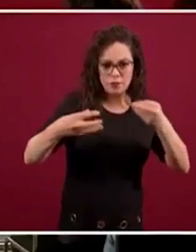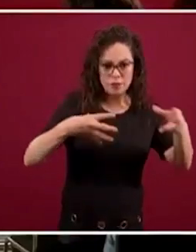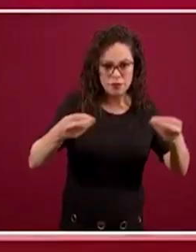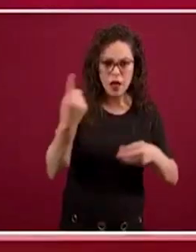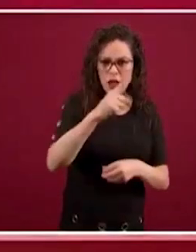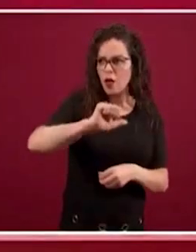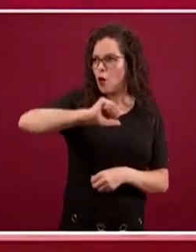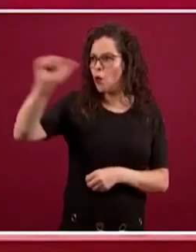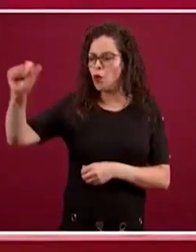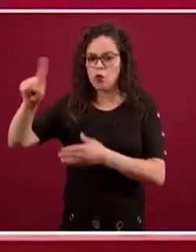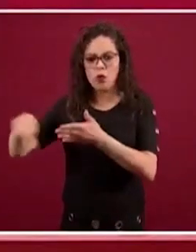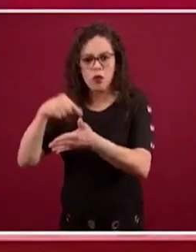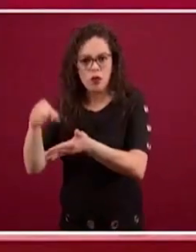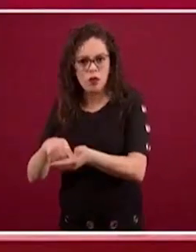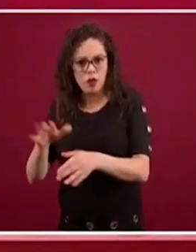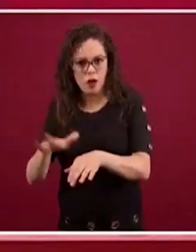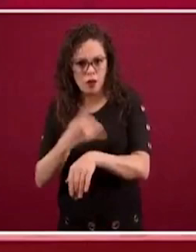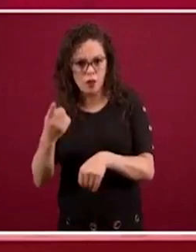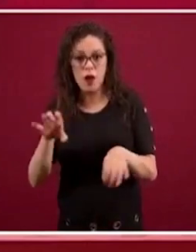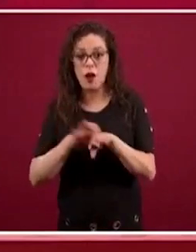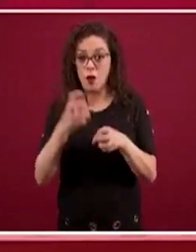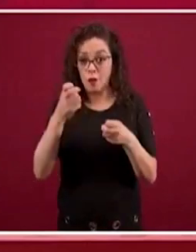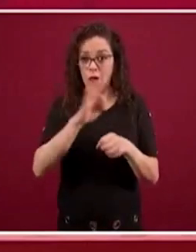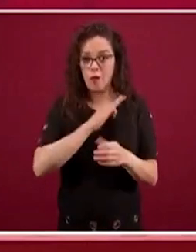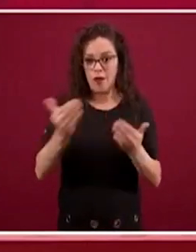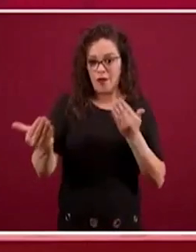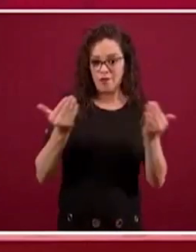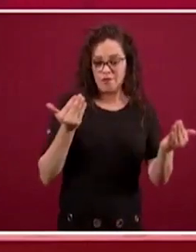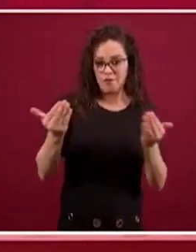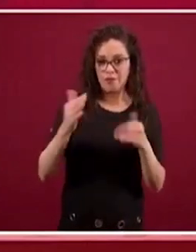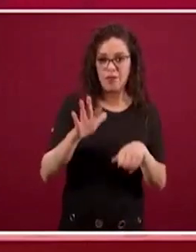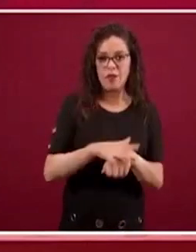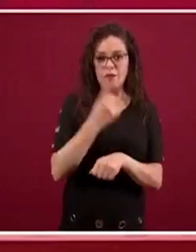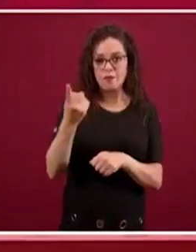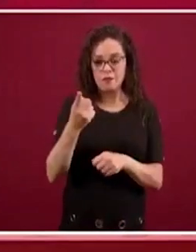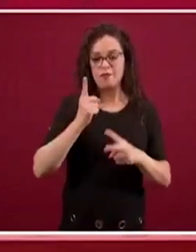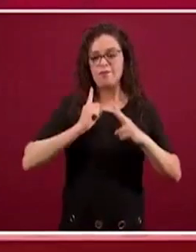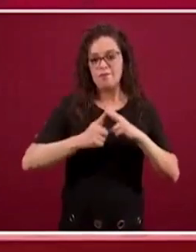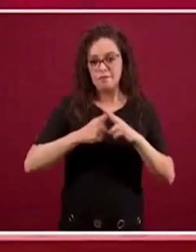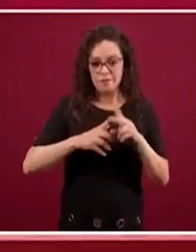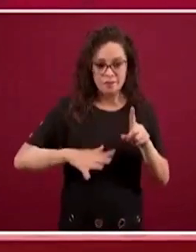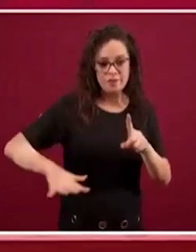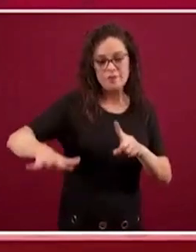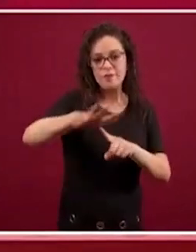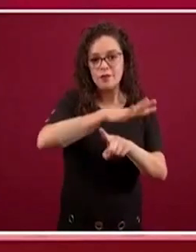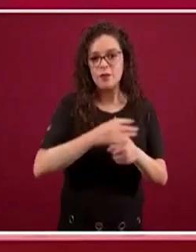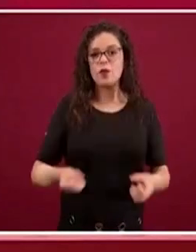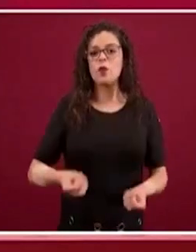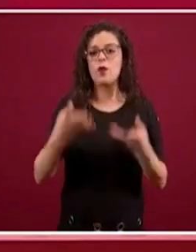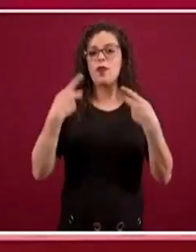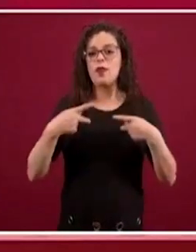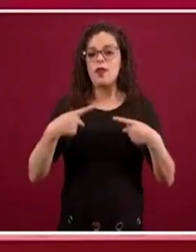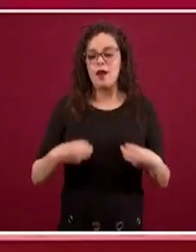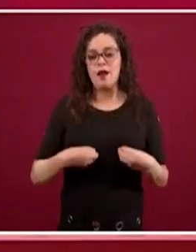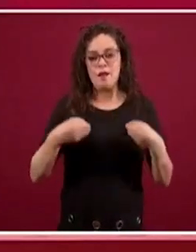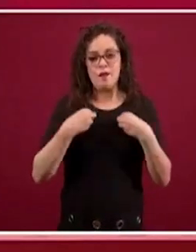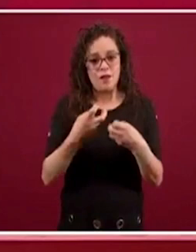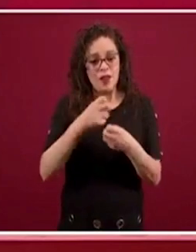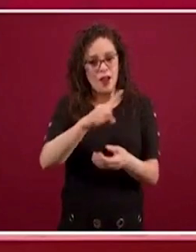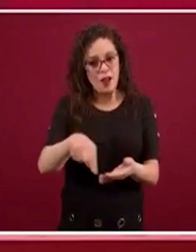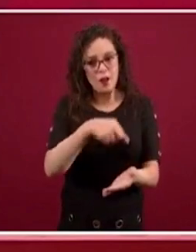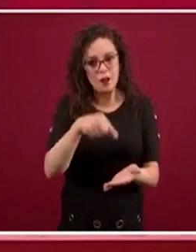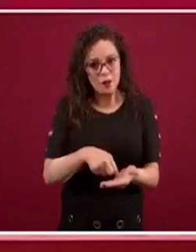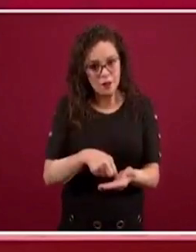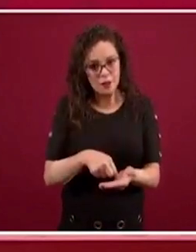y lo podemos comparar porque es en base poblacional, es decir, con tasa de incidencia y entonces habrá que lógicamente